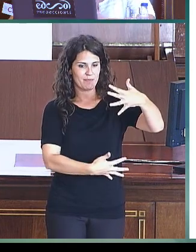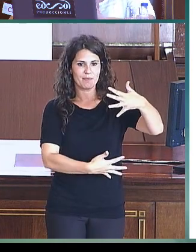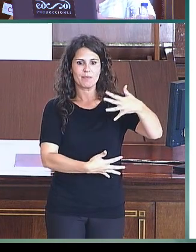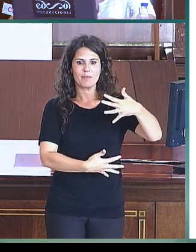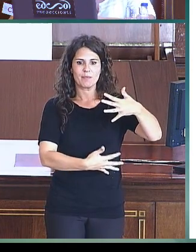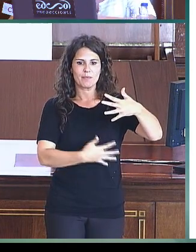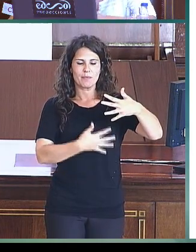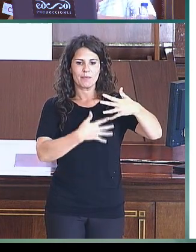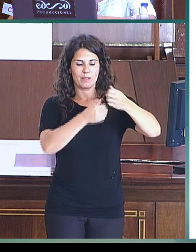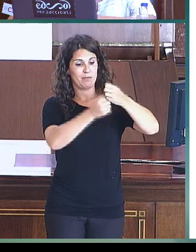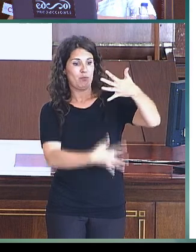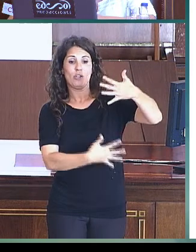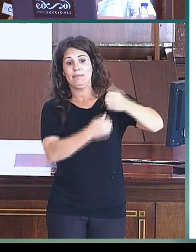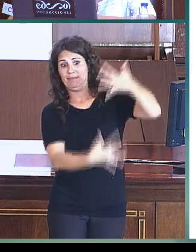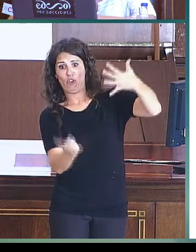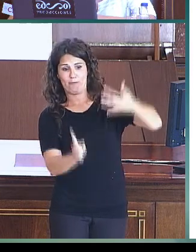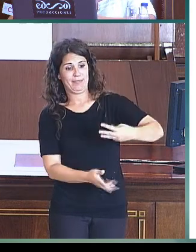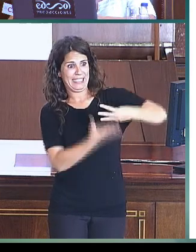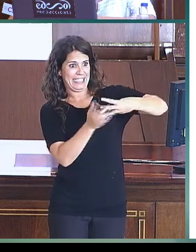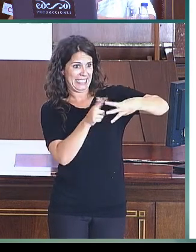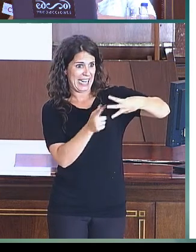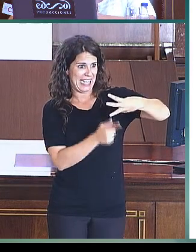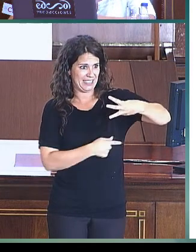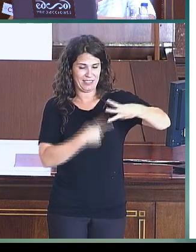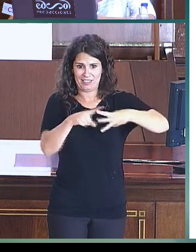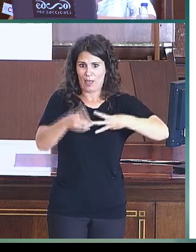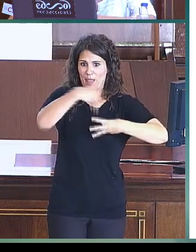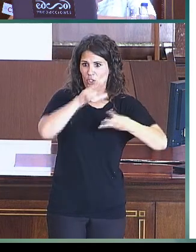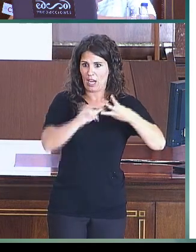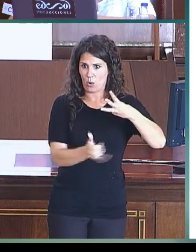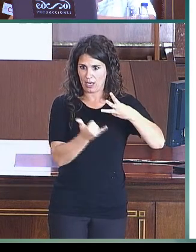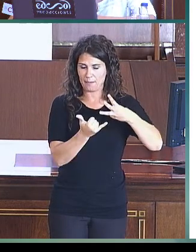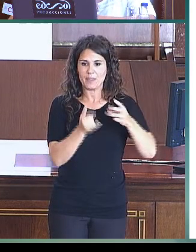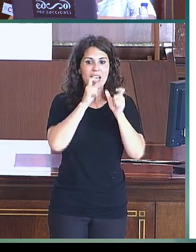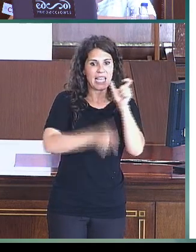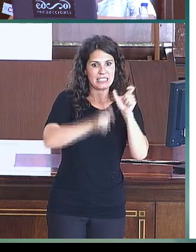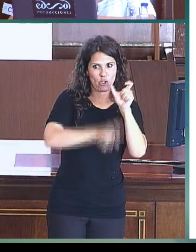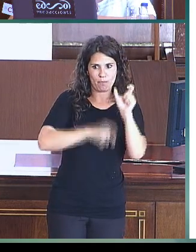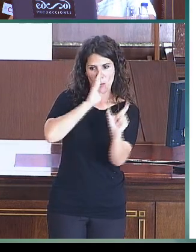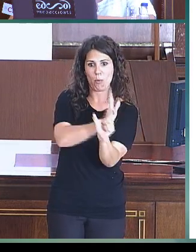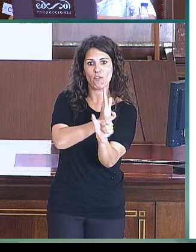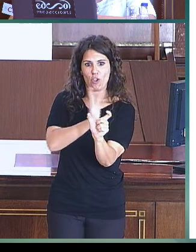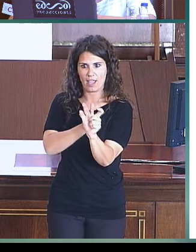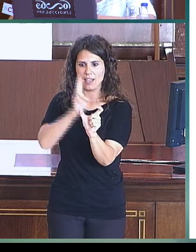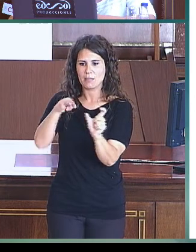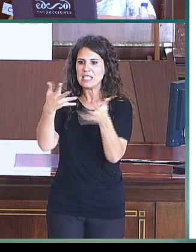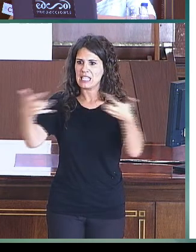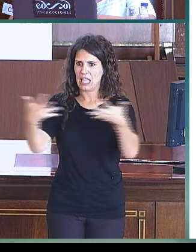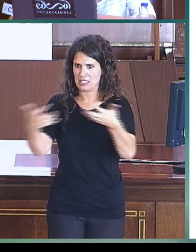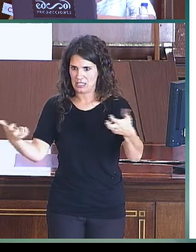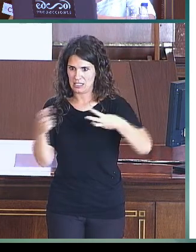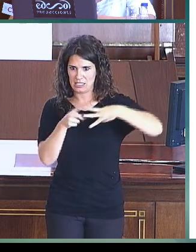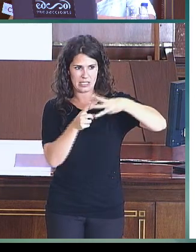tres componentes del lenguaje. Evaluamos léxico, morfología y sintaxis. Era